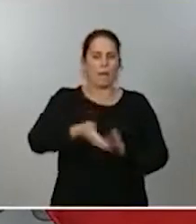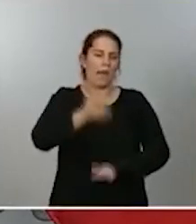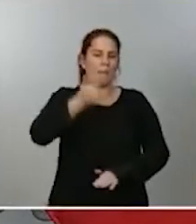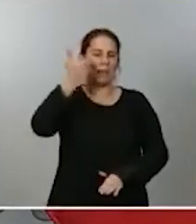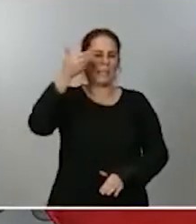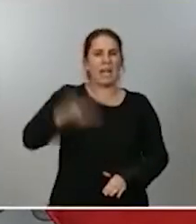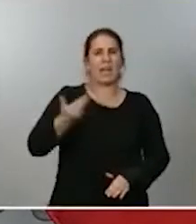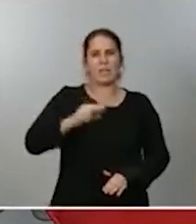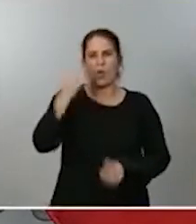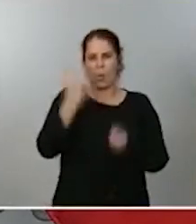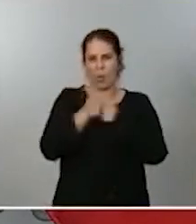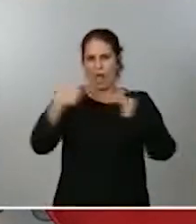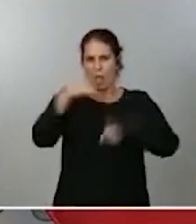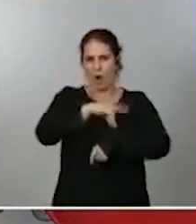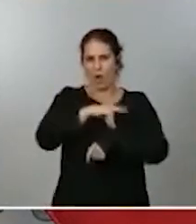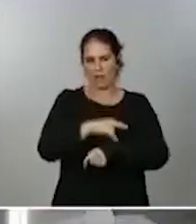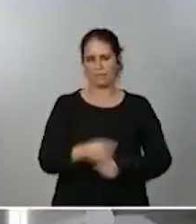pandemia.